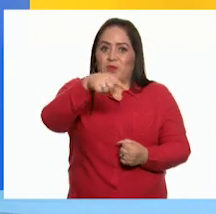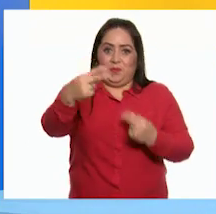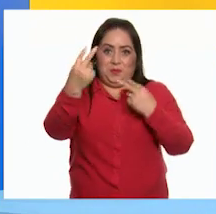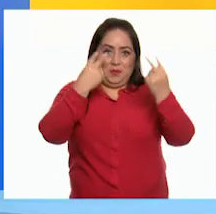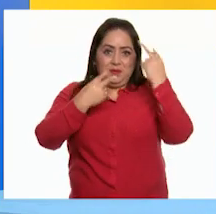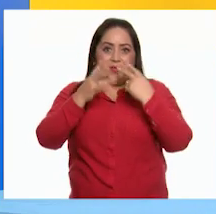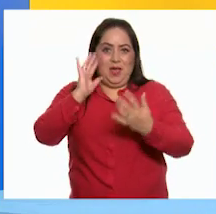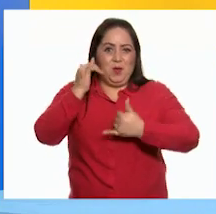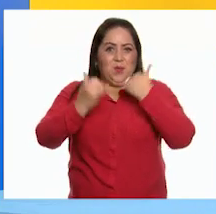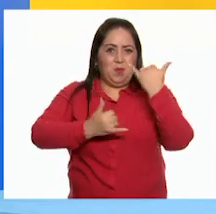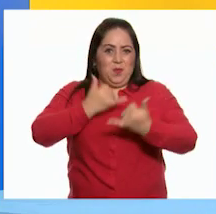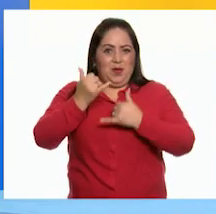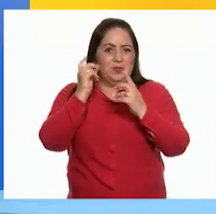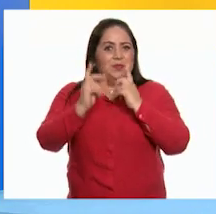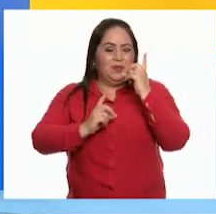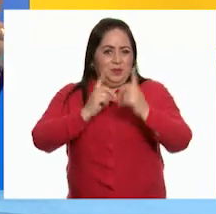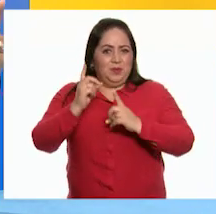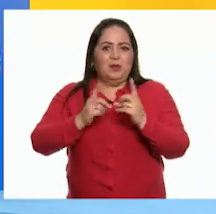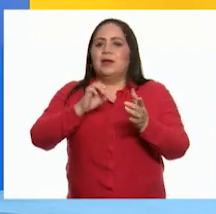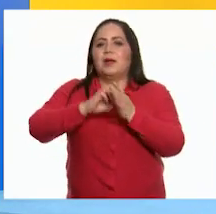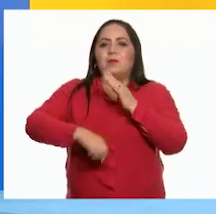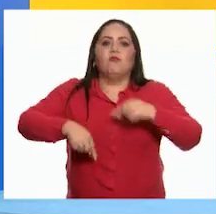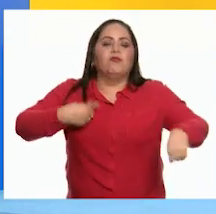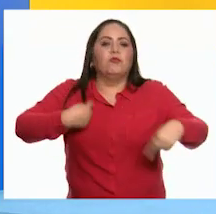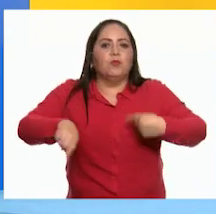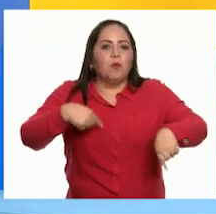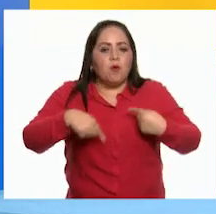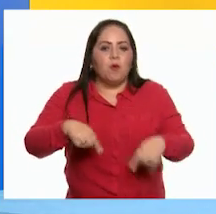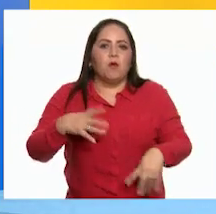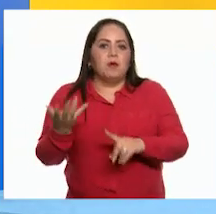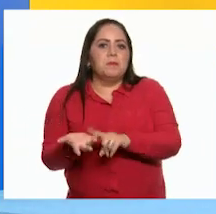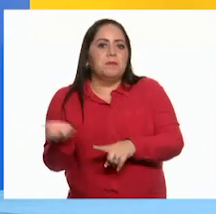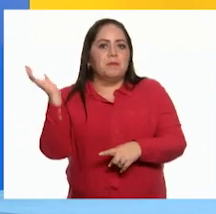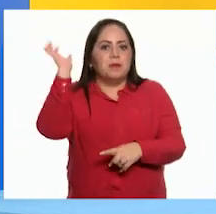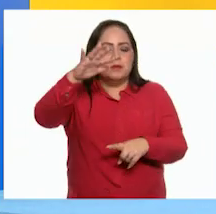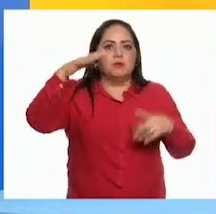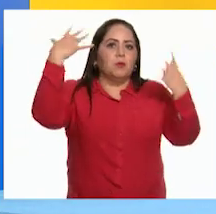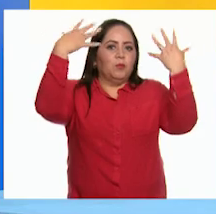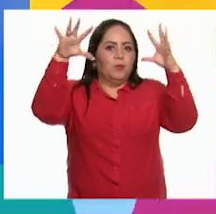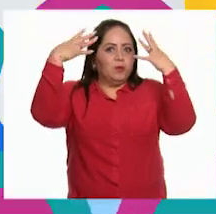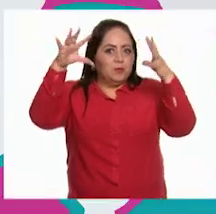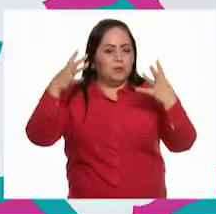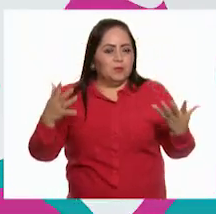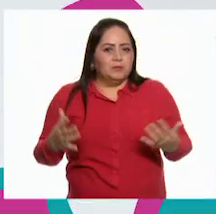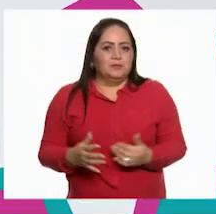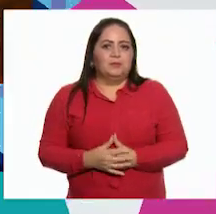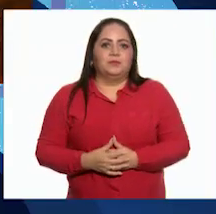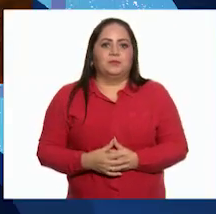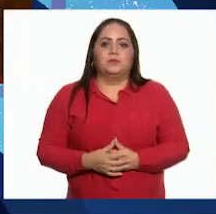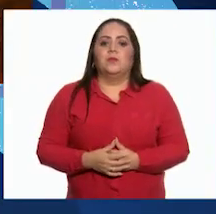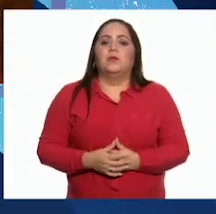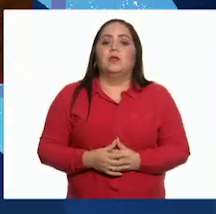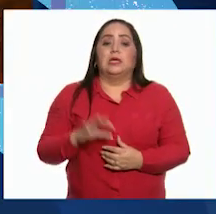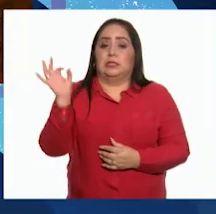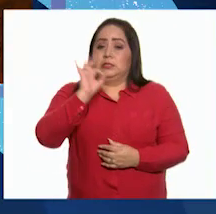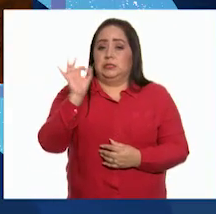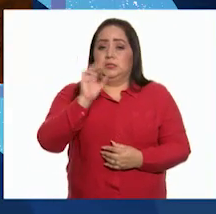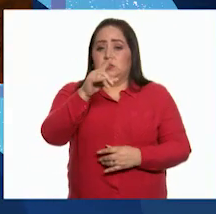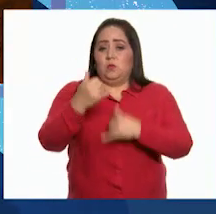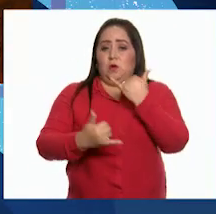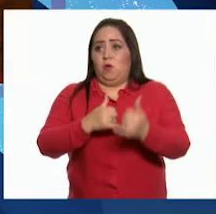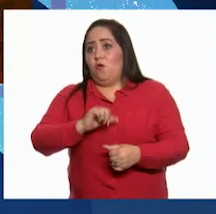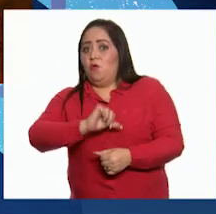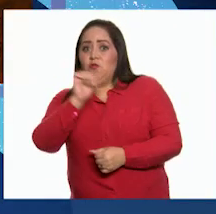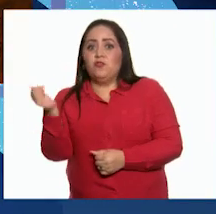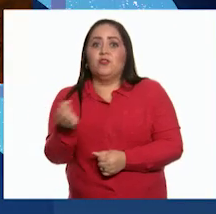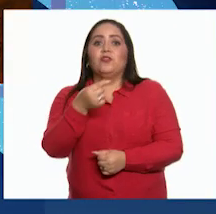ven han jugado algún deporte, como fútbol o básquetbol o voleibol. Probablemente, si jugaron contra otros